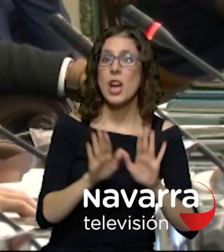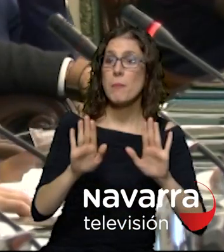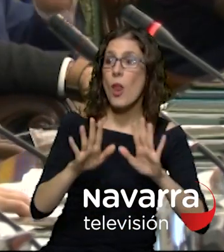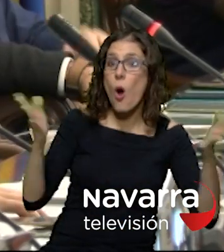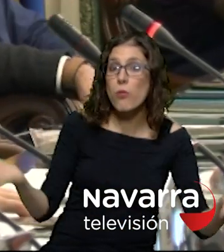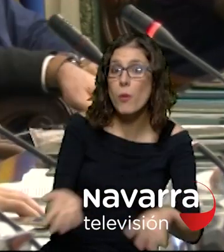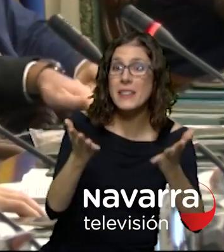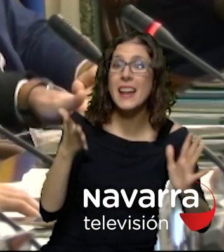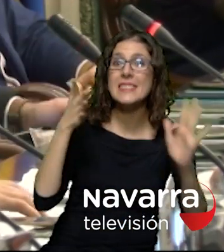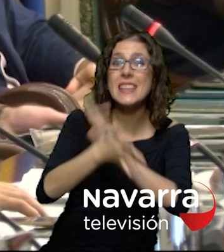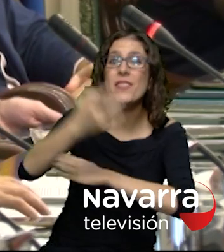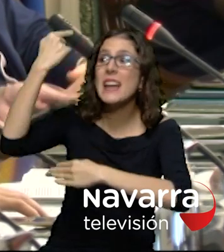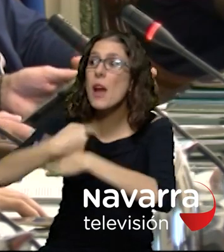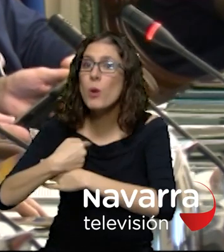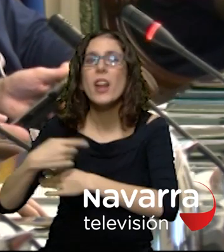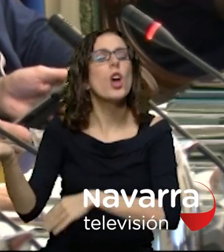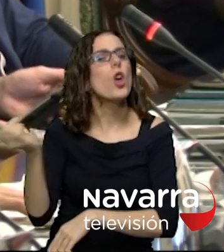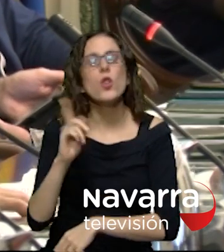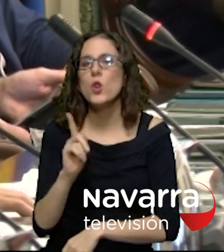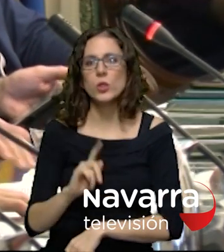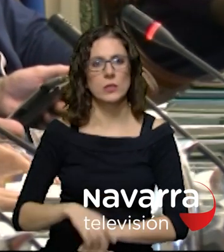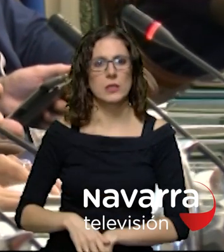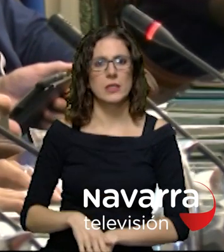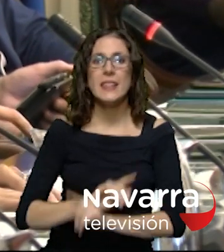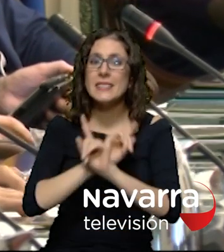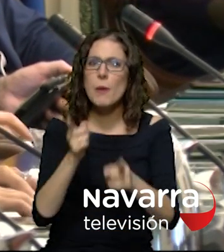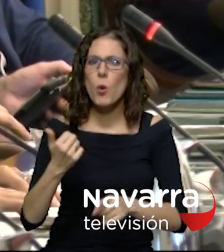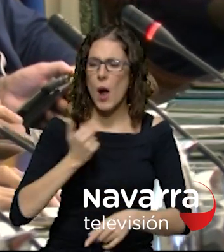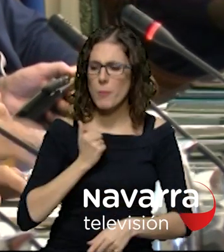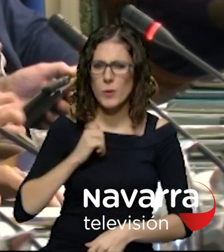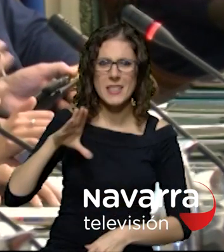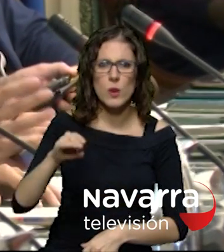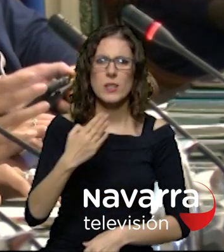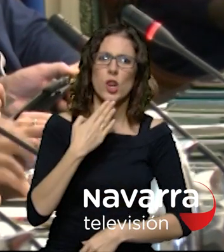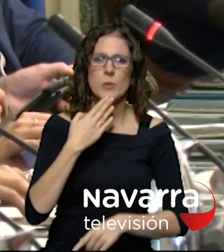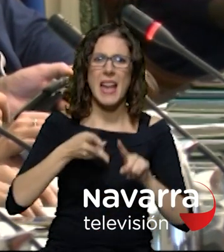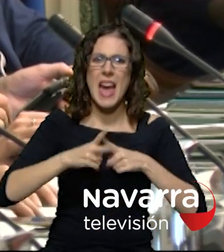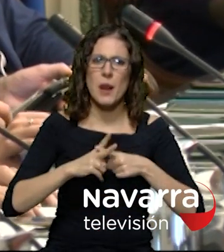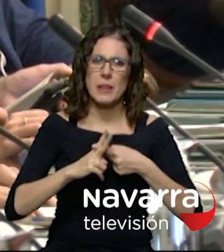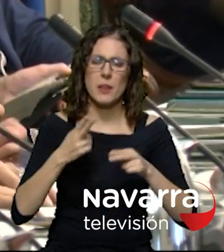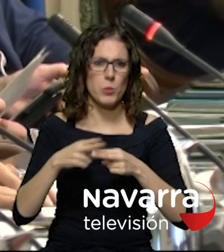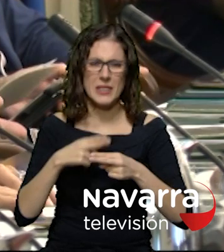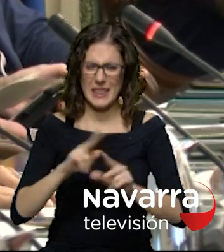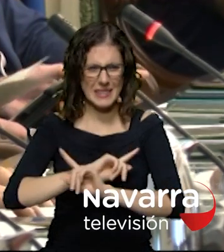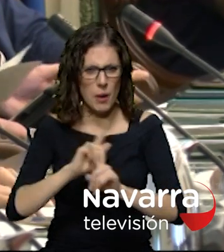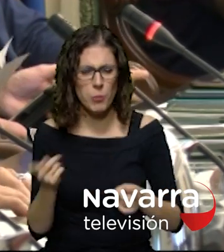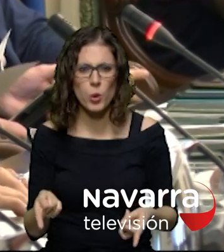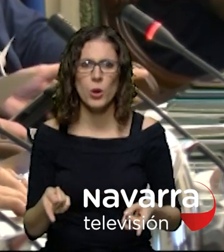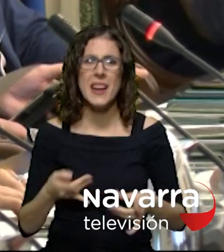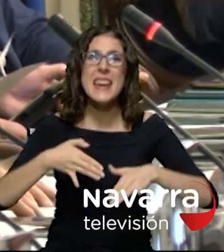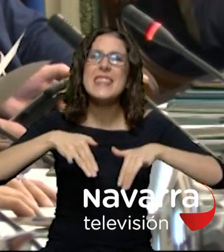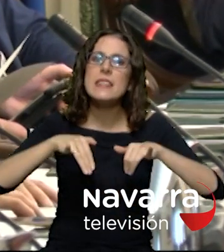es imponerlo ni mucho menos utilizarlo como herramienta política ni en modo alguno que se utilice para